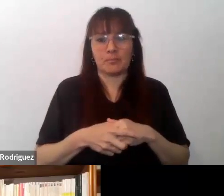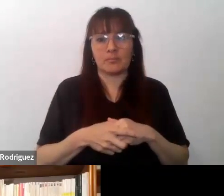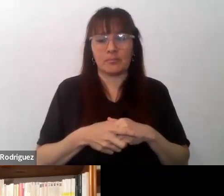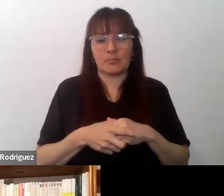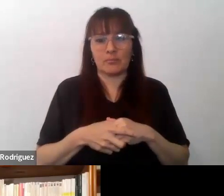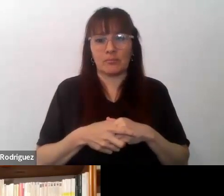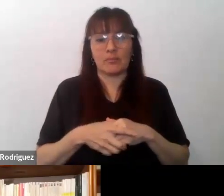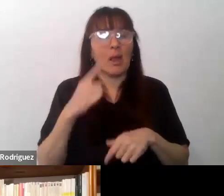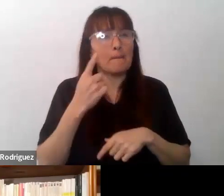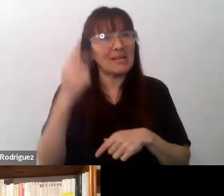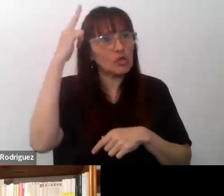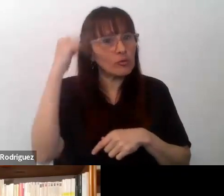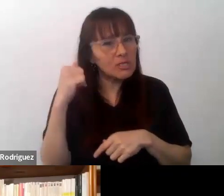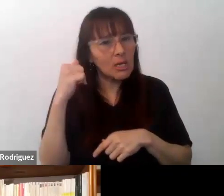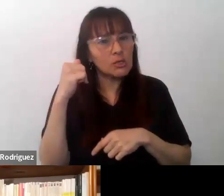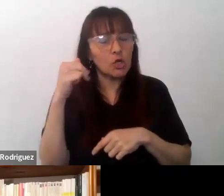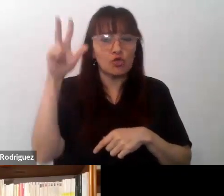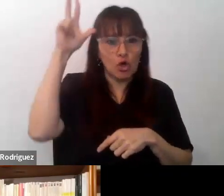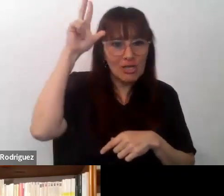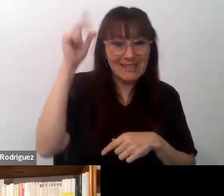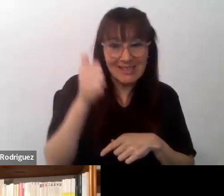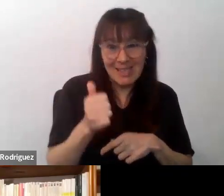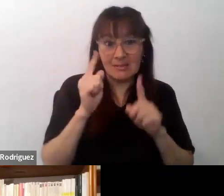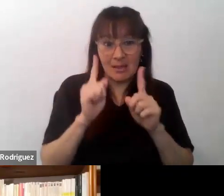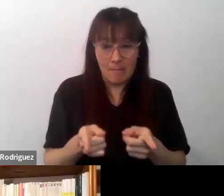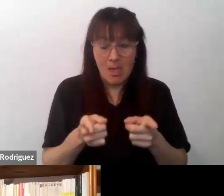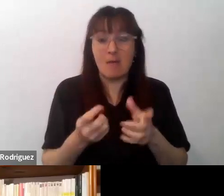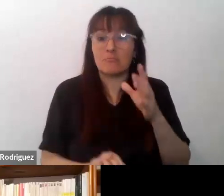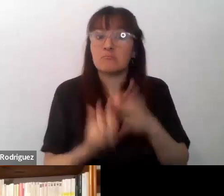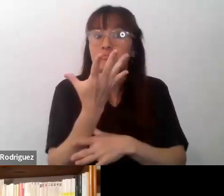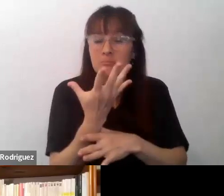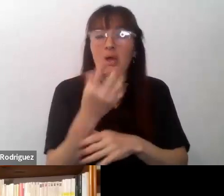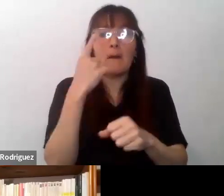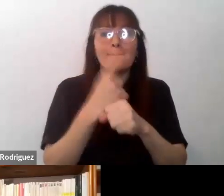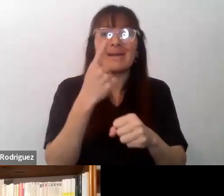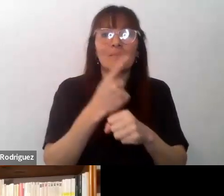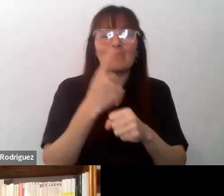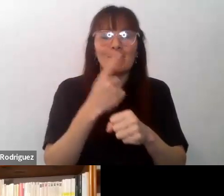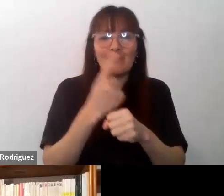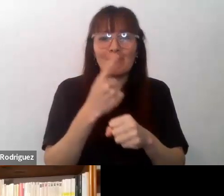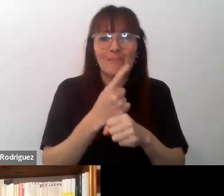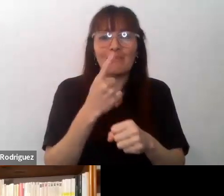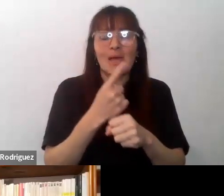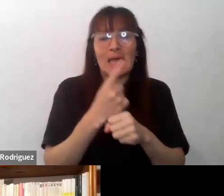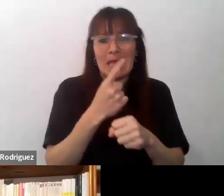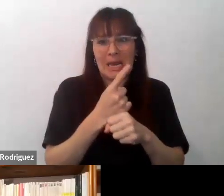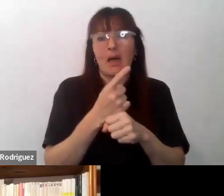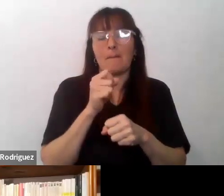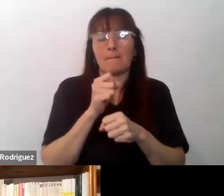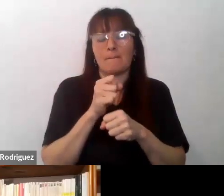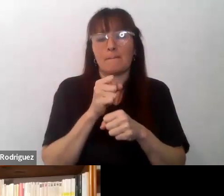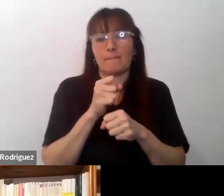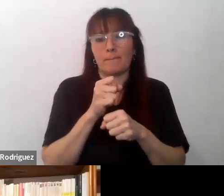1986 la creación de la primera colección Didier para la